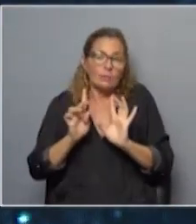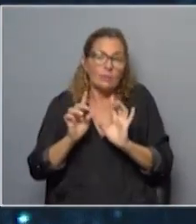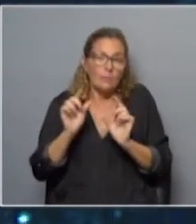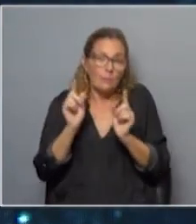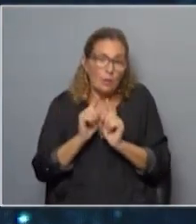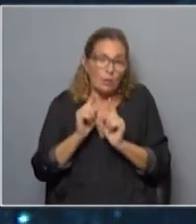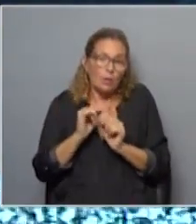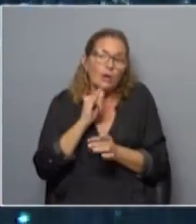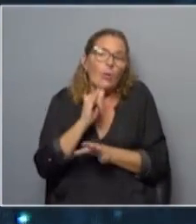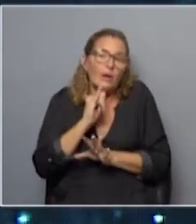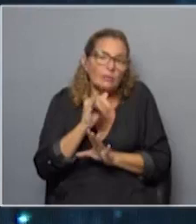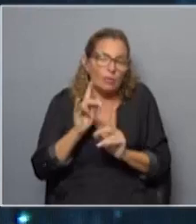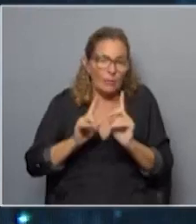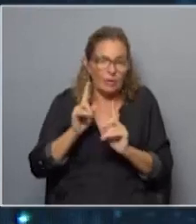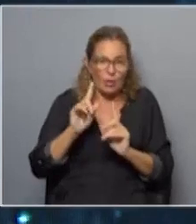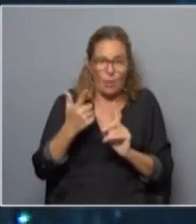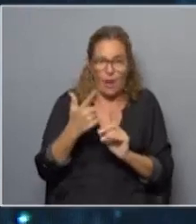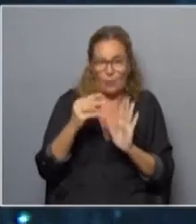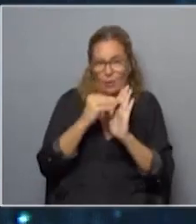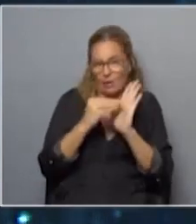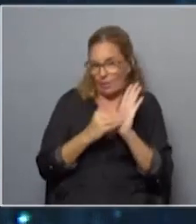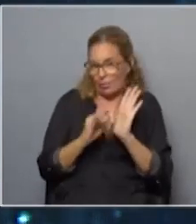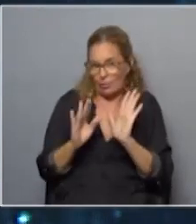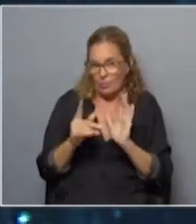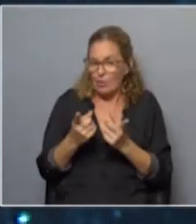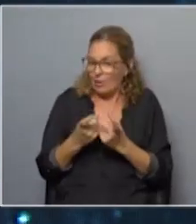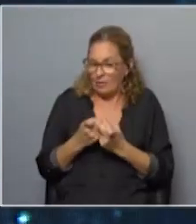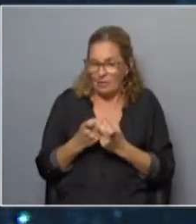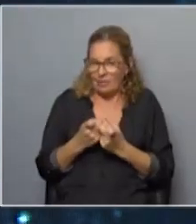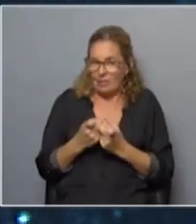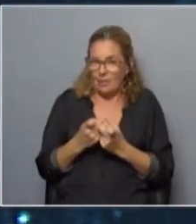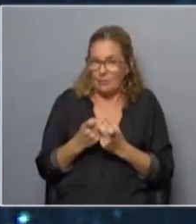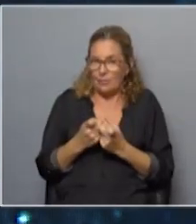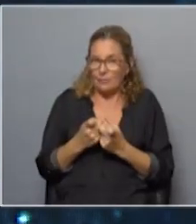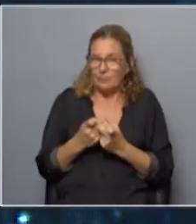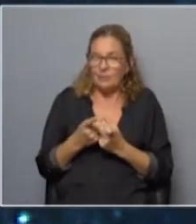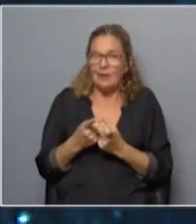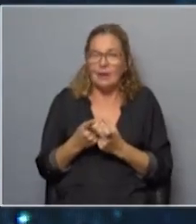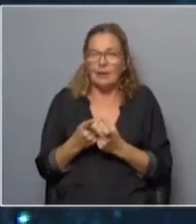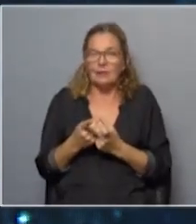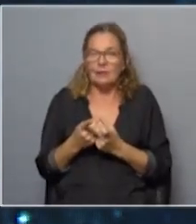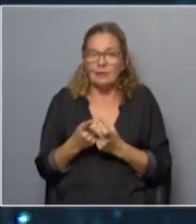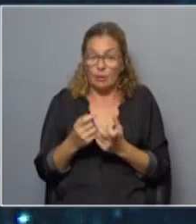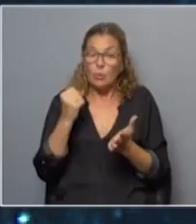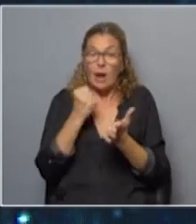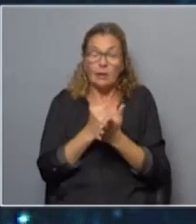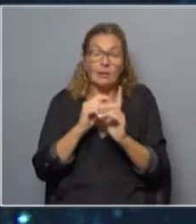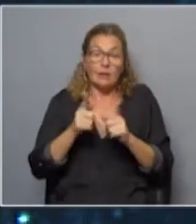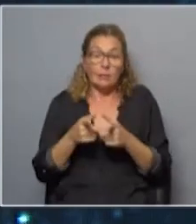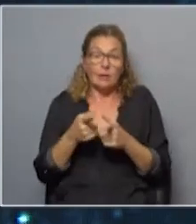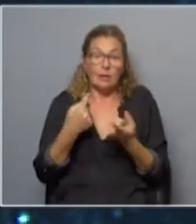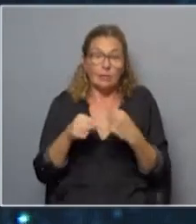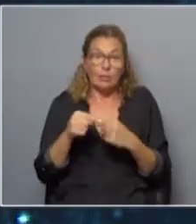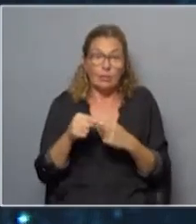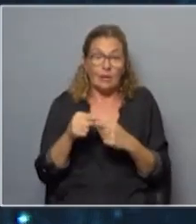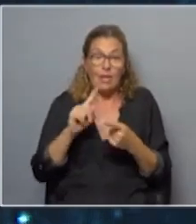anecdóticos. No hay un registro como el que nosotros necesitamos que se constituye de por sí en una garantía porque entonces